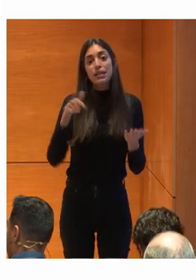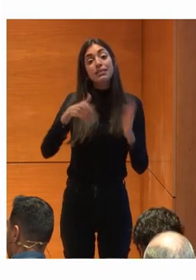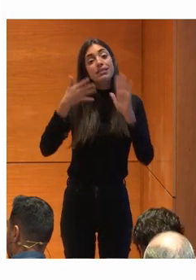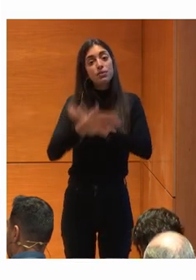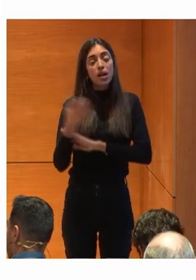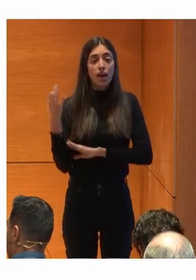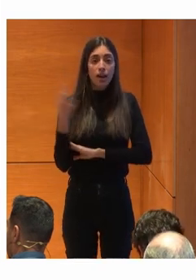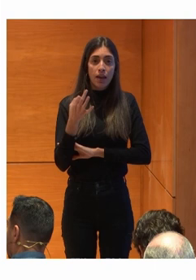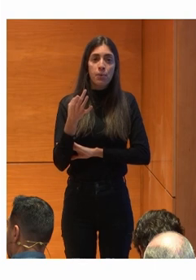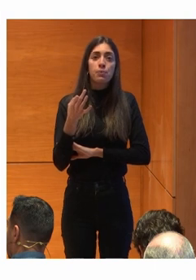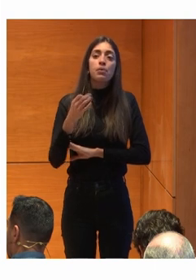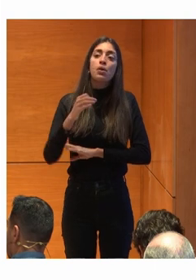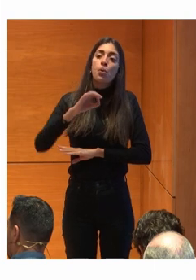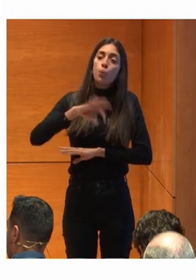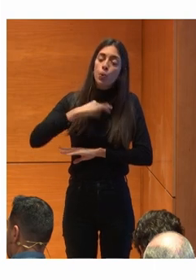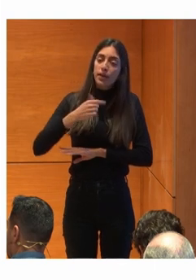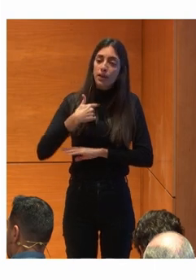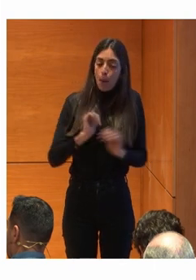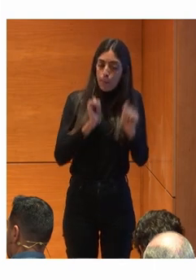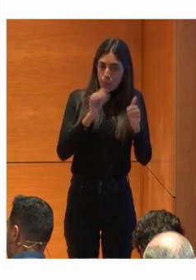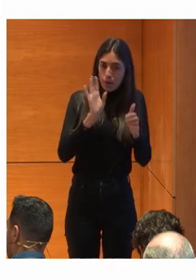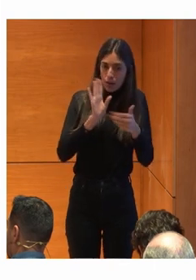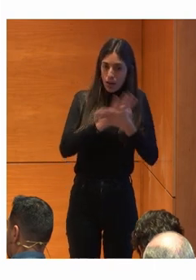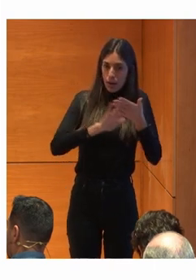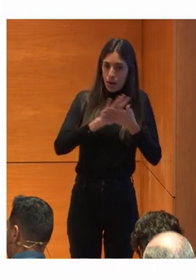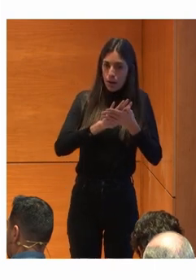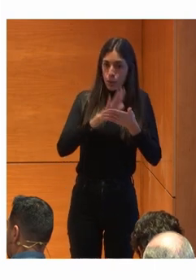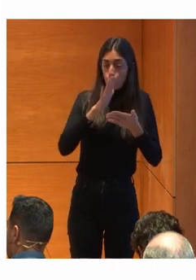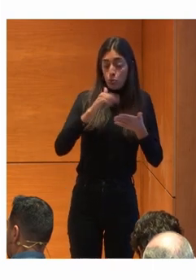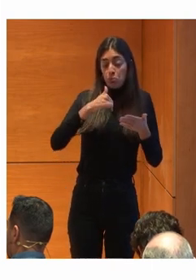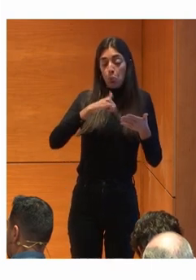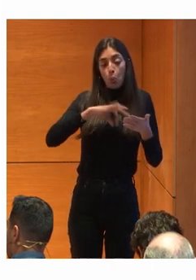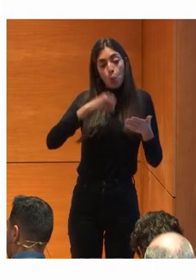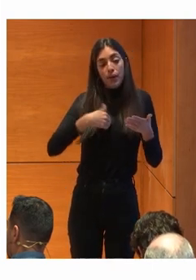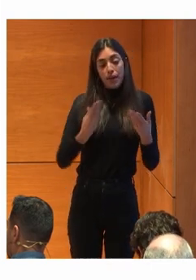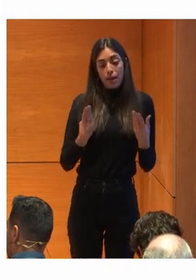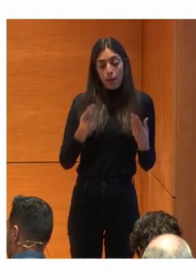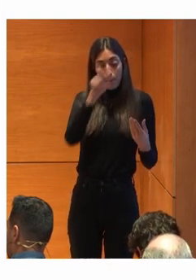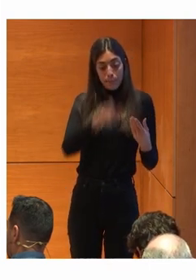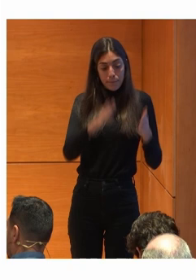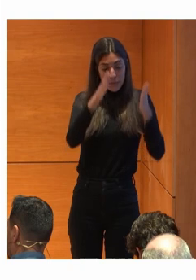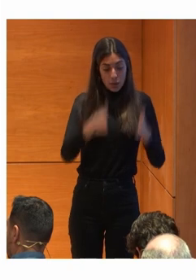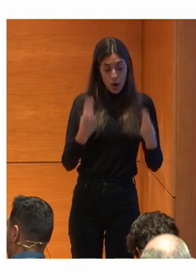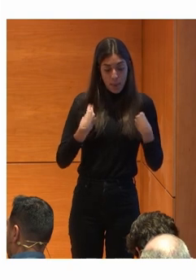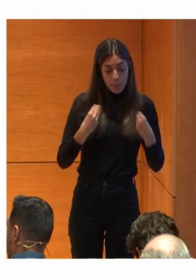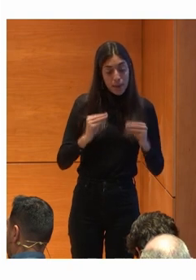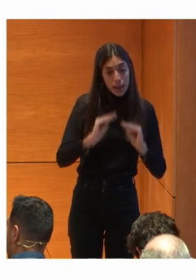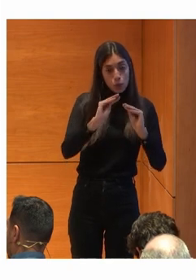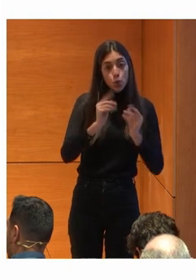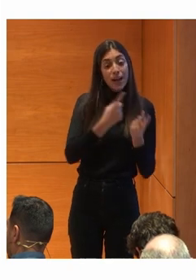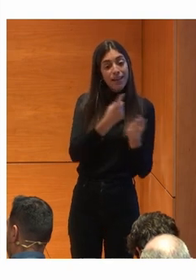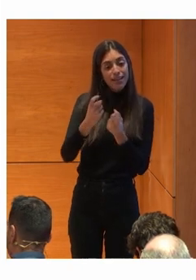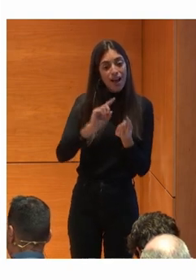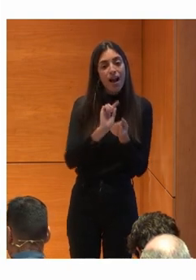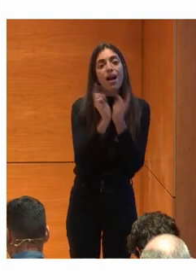significa Que a lo largo Como os comentaba En un principio A lo largo De la trayectoria De vida De la persona Las necesidades Pueden cambiar